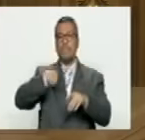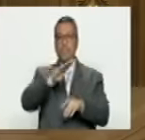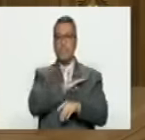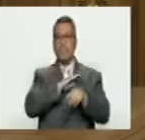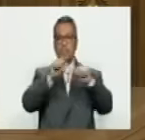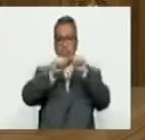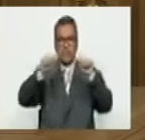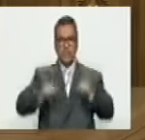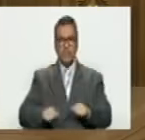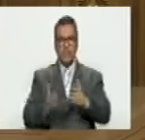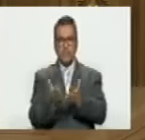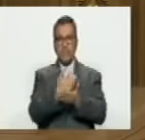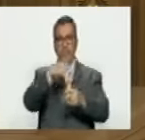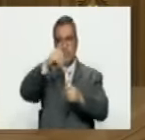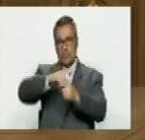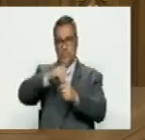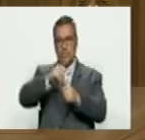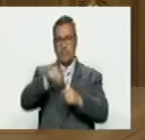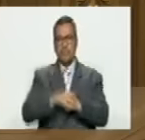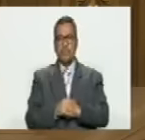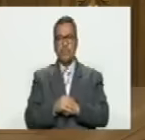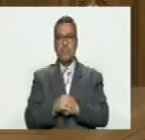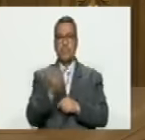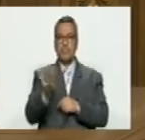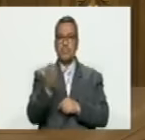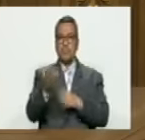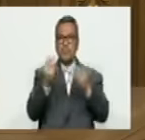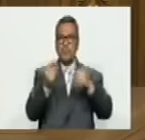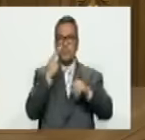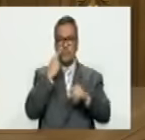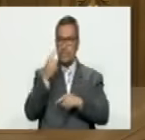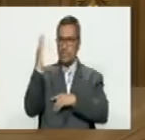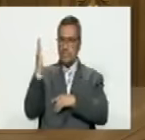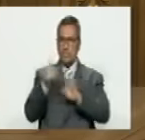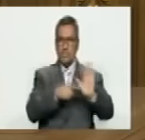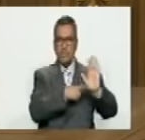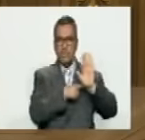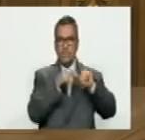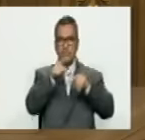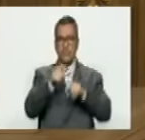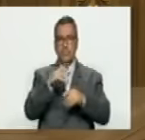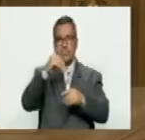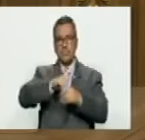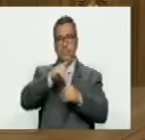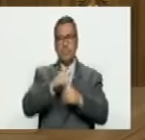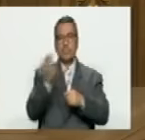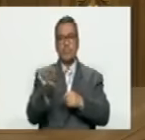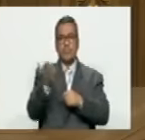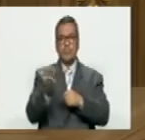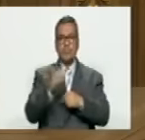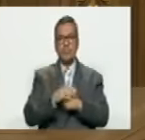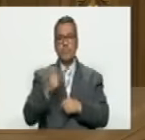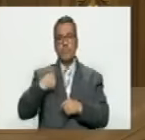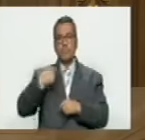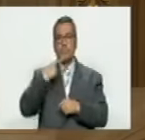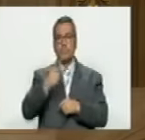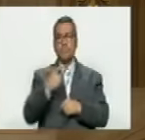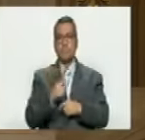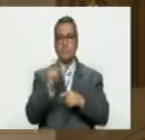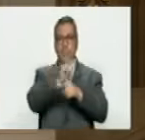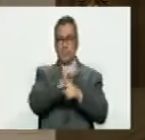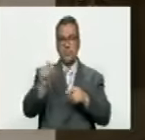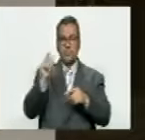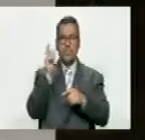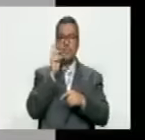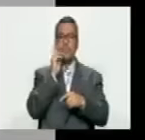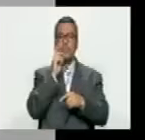sistema de recolección de datos me importa mucho en la siguiente lámina este dato fundamental ellos dicen donde está subrayado el